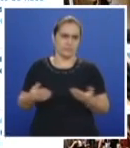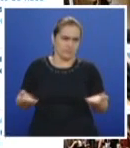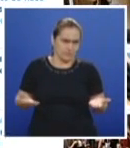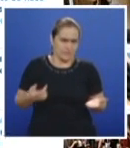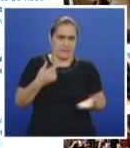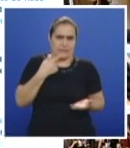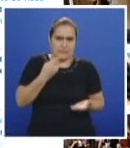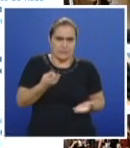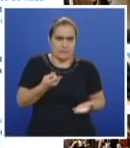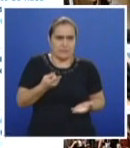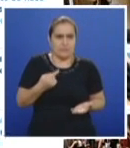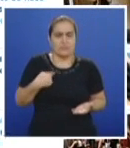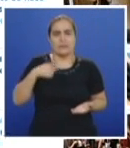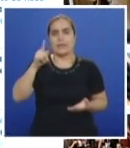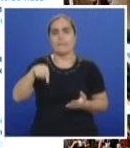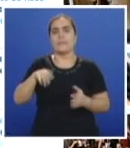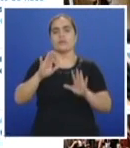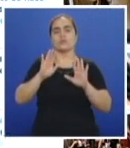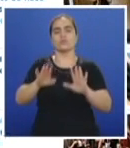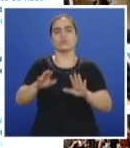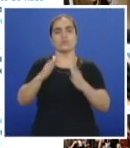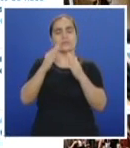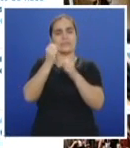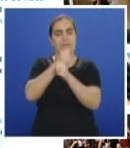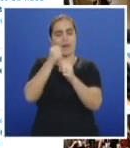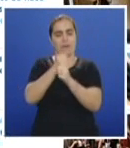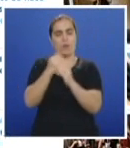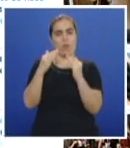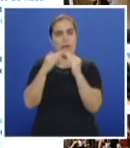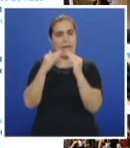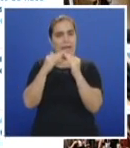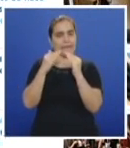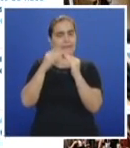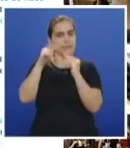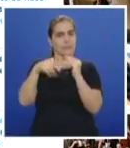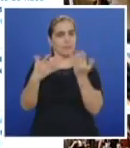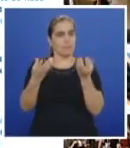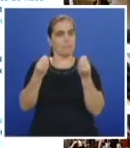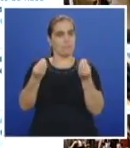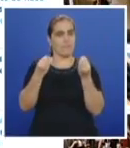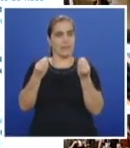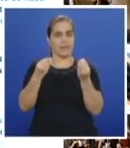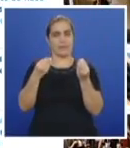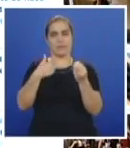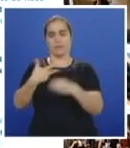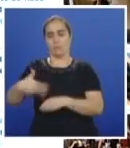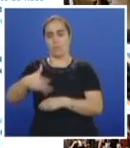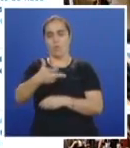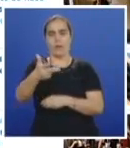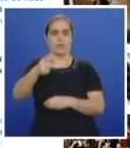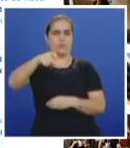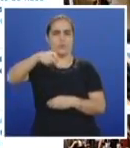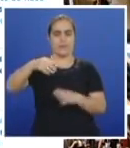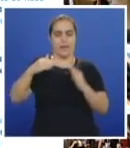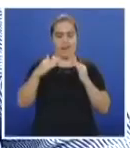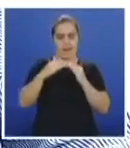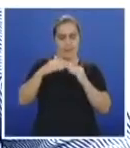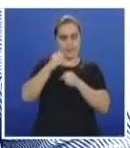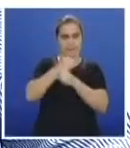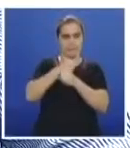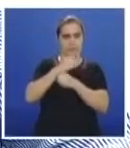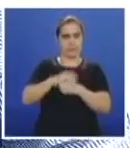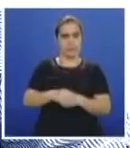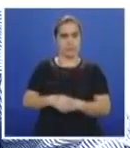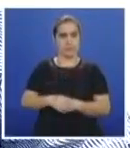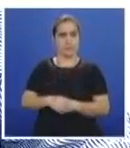todo el mundo. De hecho, el teletrabajo funciona muy bien como una excelente alternativa también para minimizar el impacto en materia de movilidad. Todos quieren llegar a